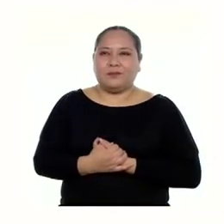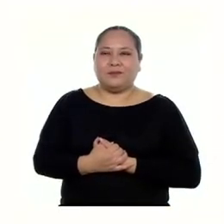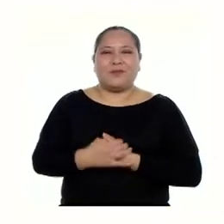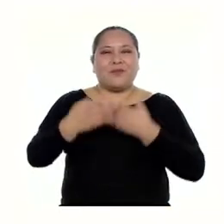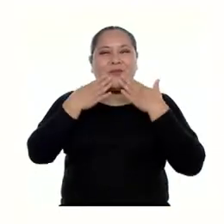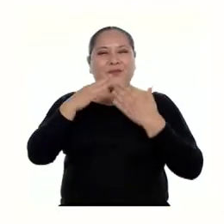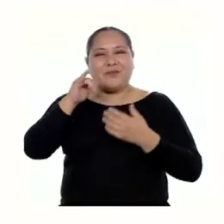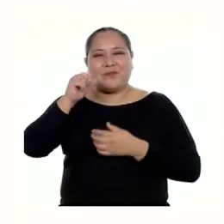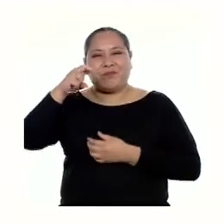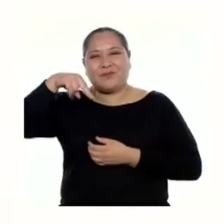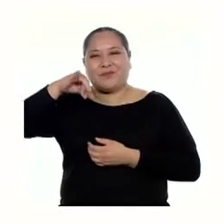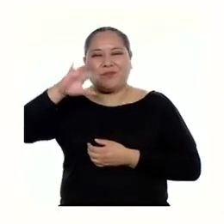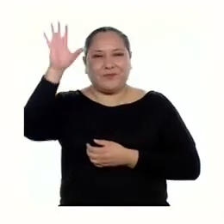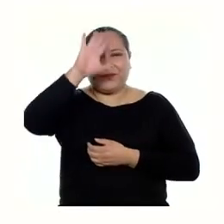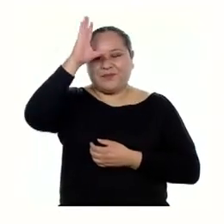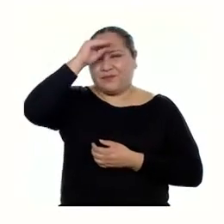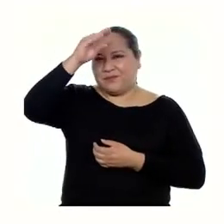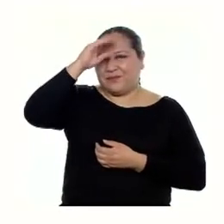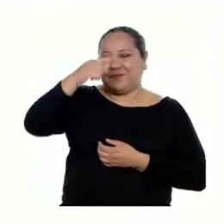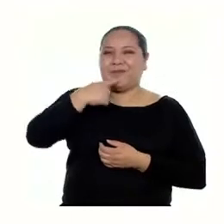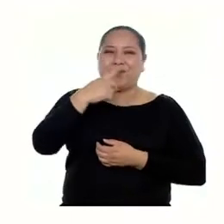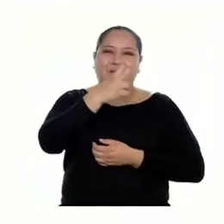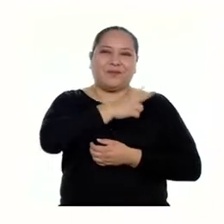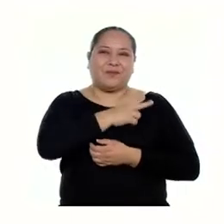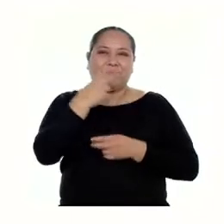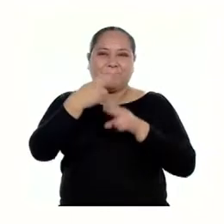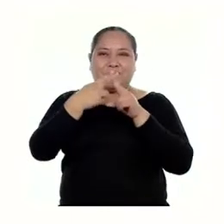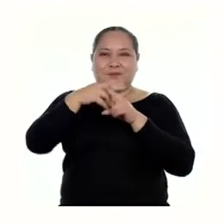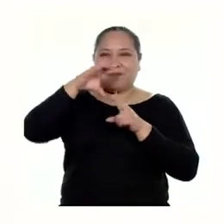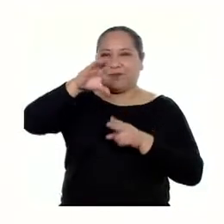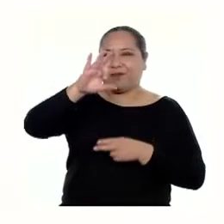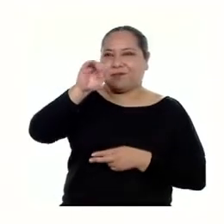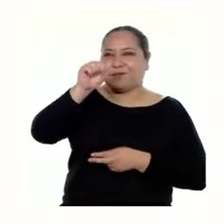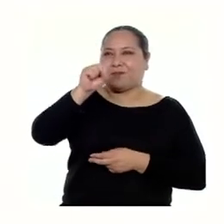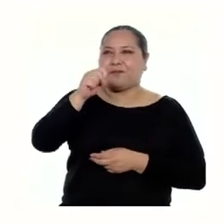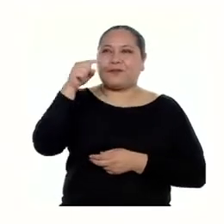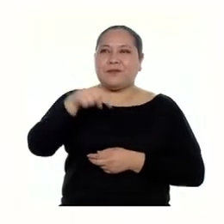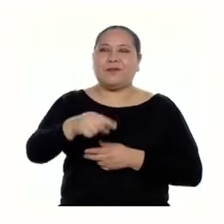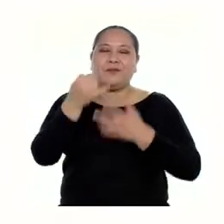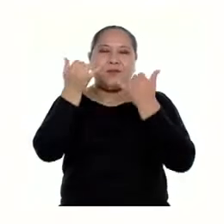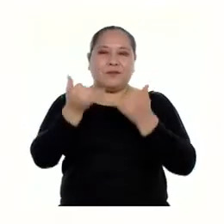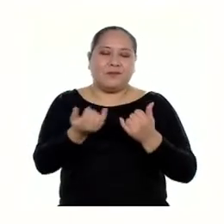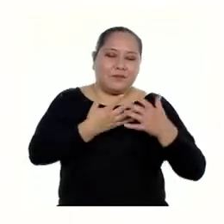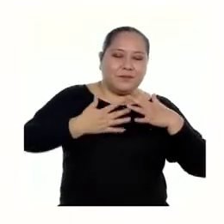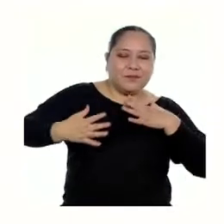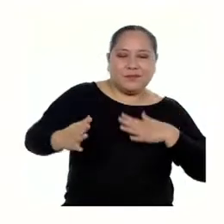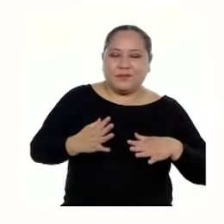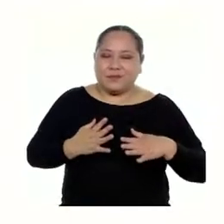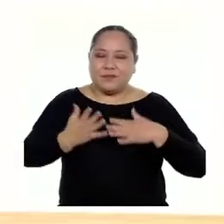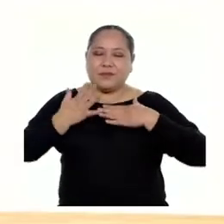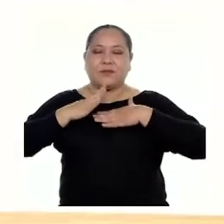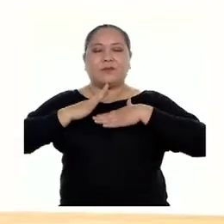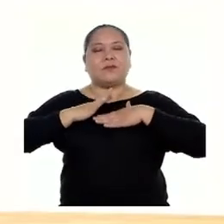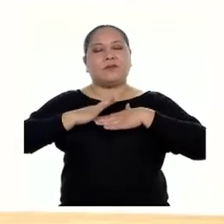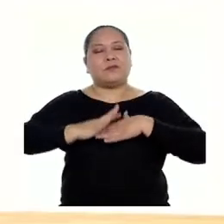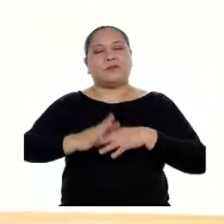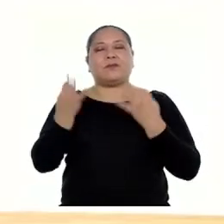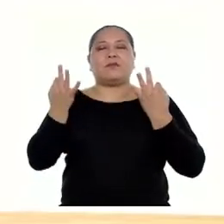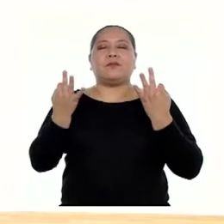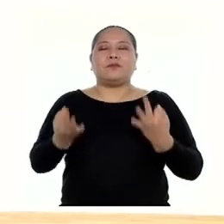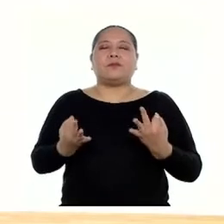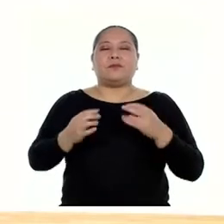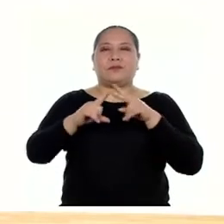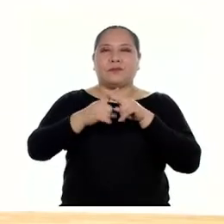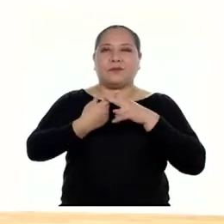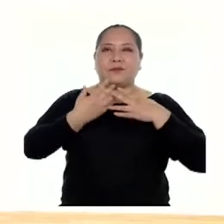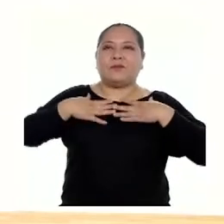Gracias Yanira. Hola chicas y chicos de segundo de secundaria. Yo soy Cefas y hoy vamos a mover cosas desde la relajación. Vamos a empezar